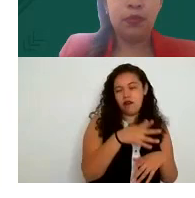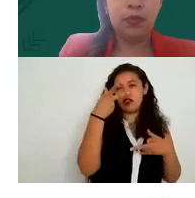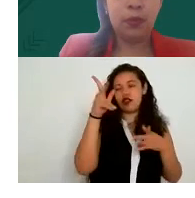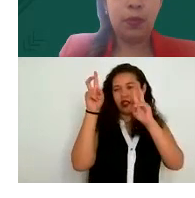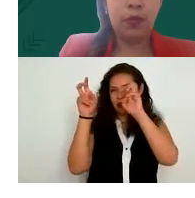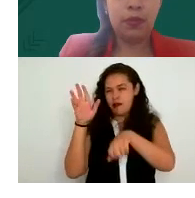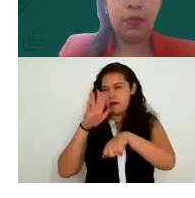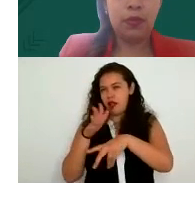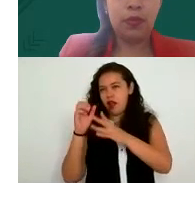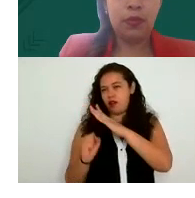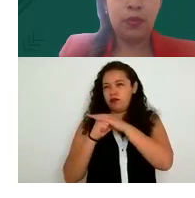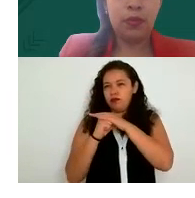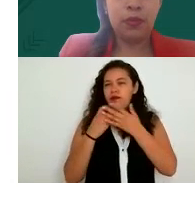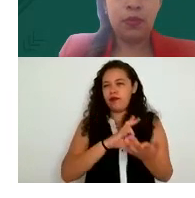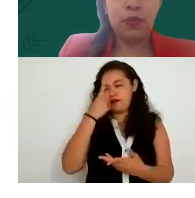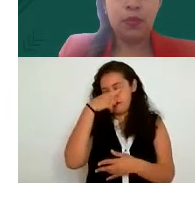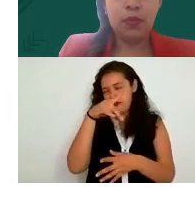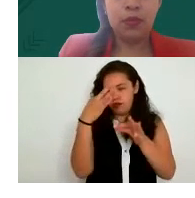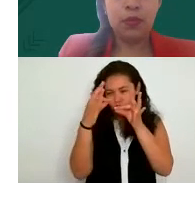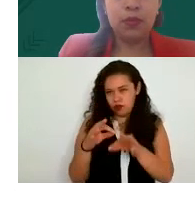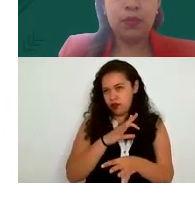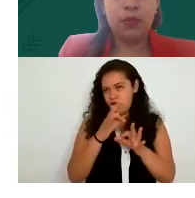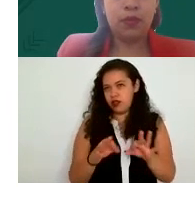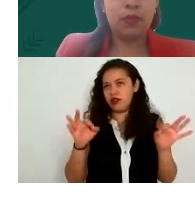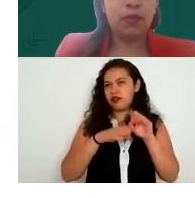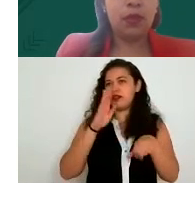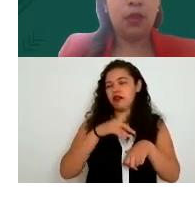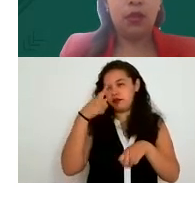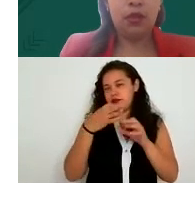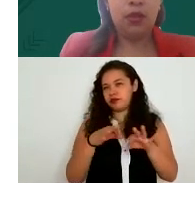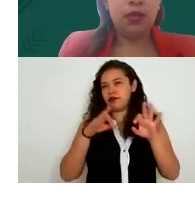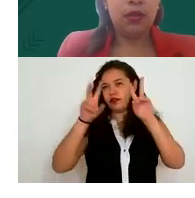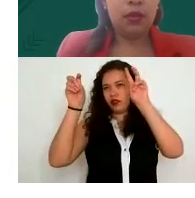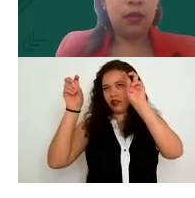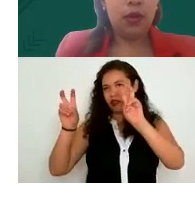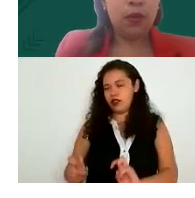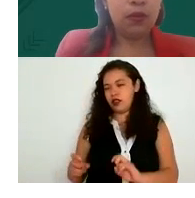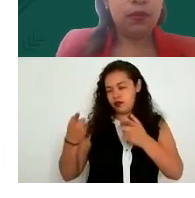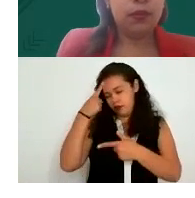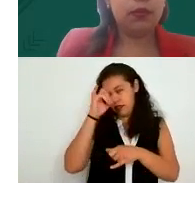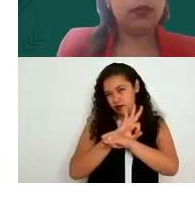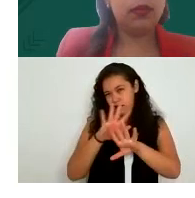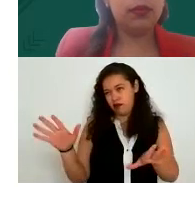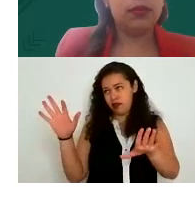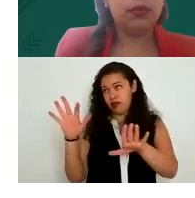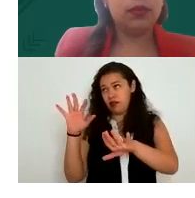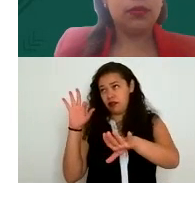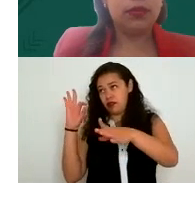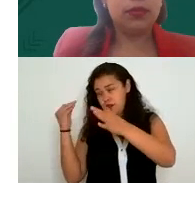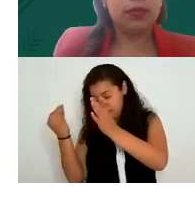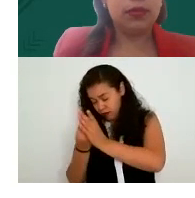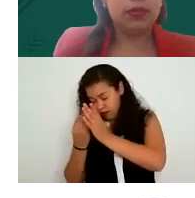cumplimiento sobre todo por la importancia del tema de datos personales y pues sin más